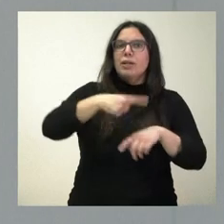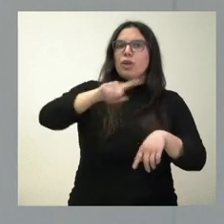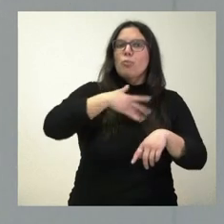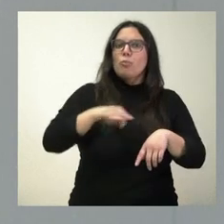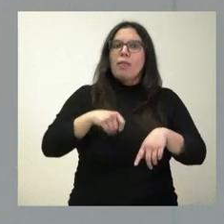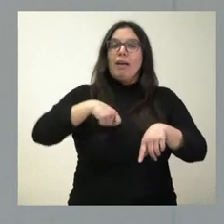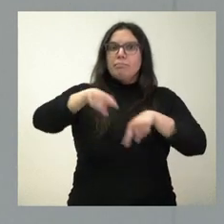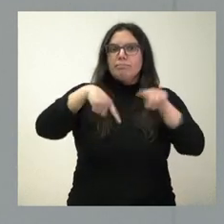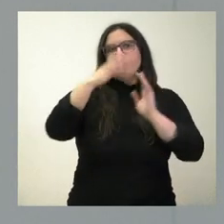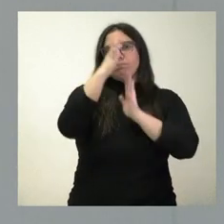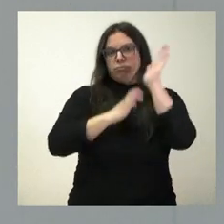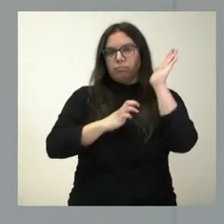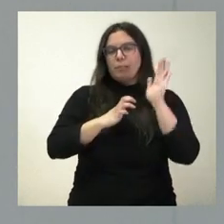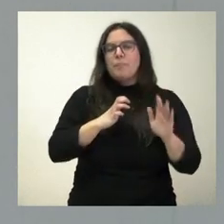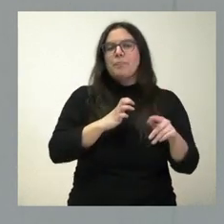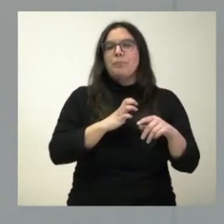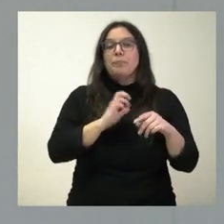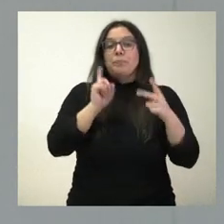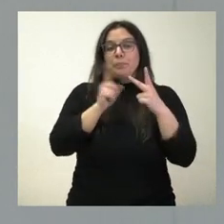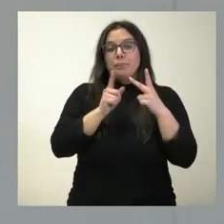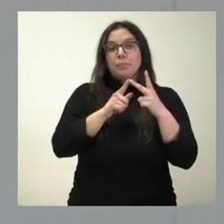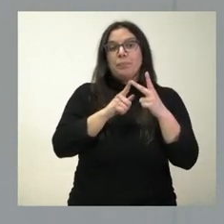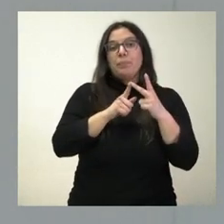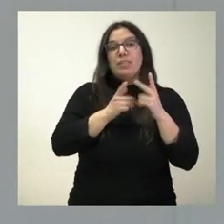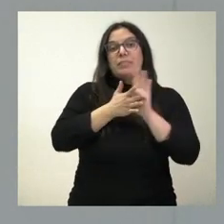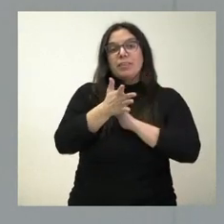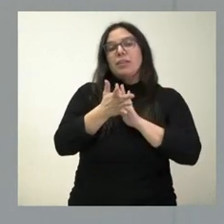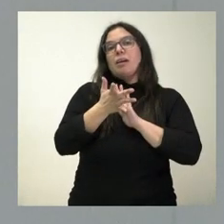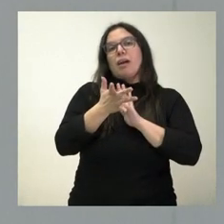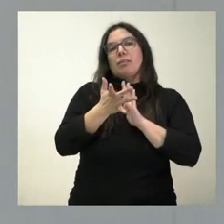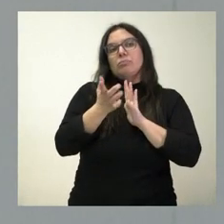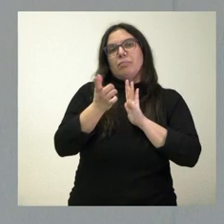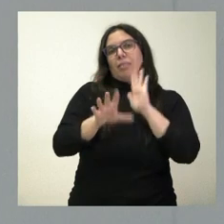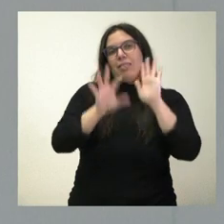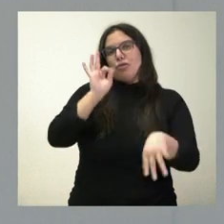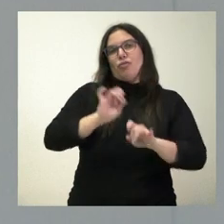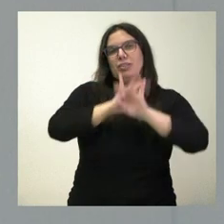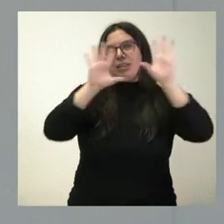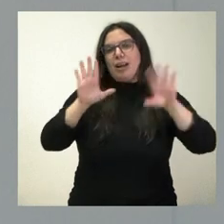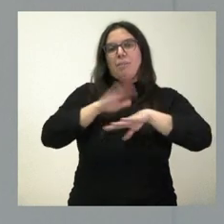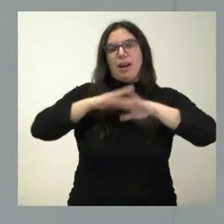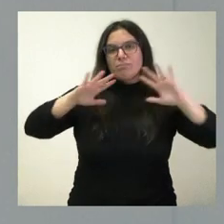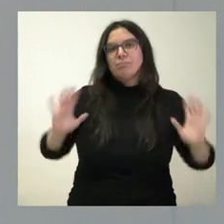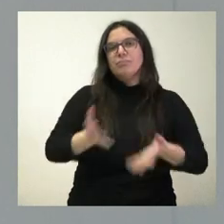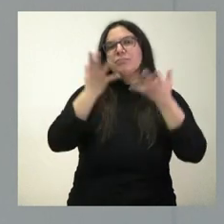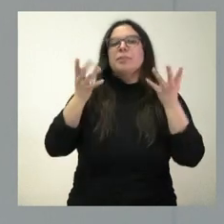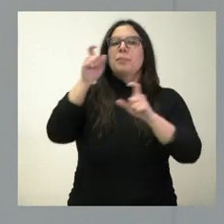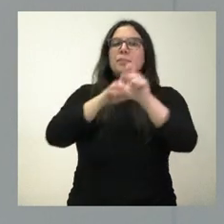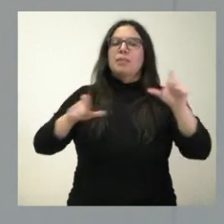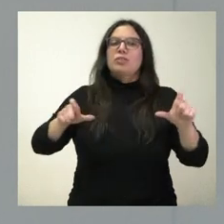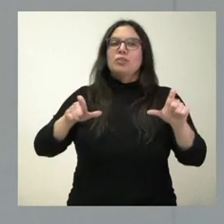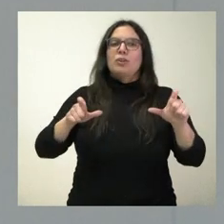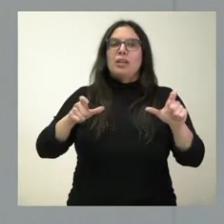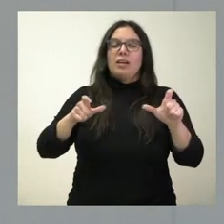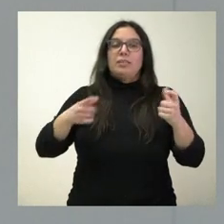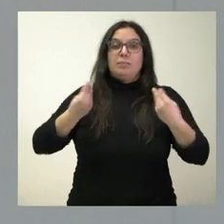este coste del transporte recurrente. Y se trata de una medida muy clara a favor de la población de